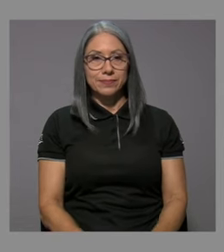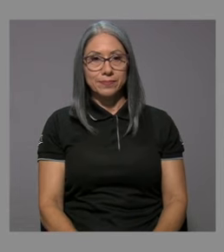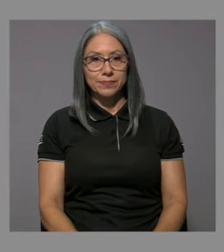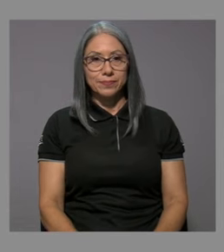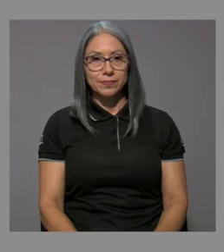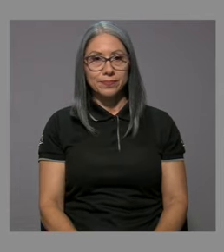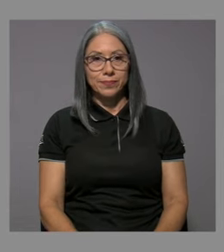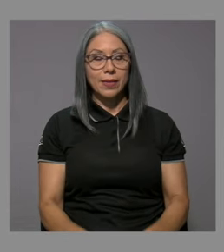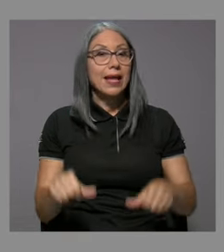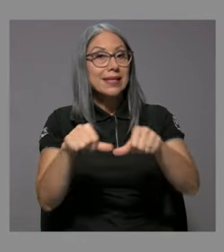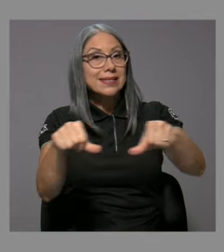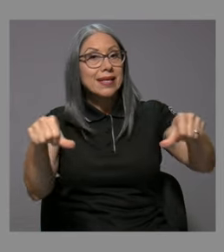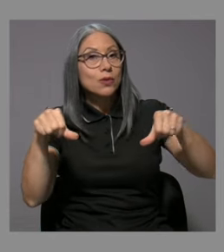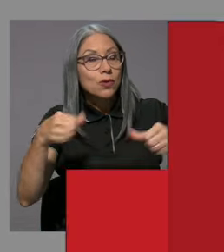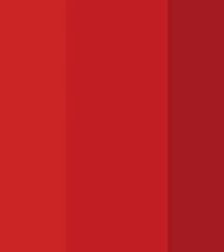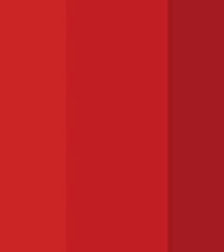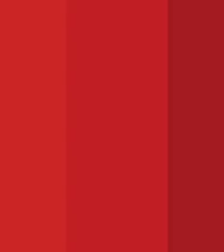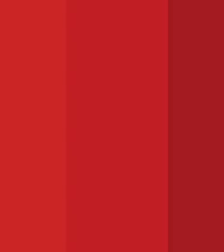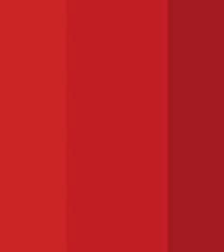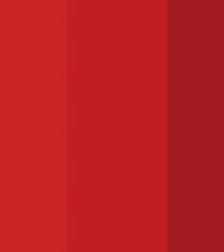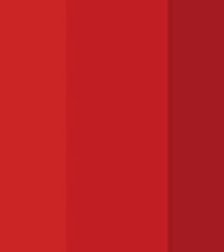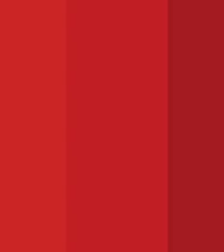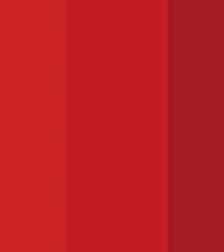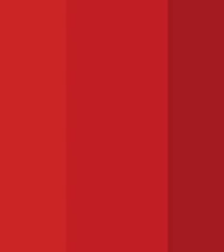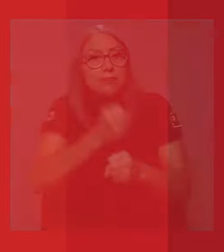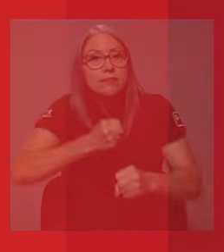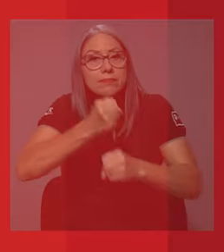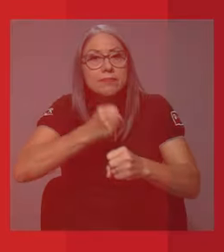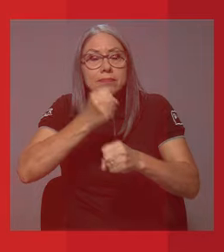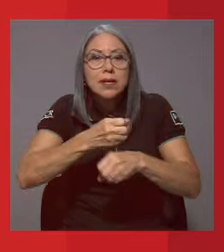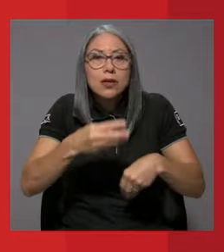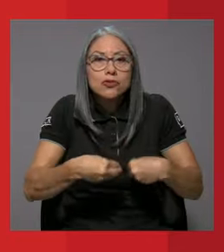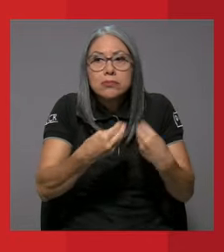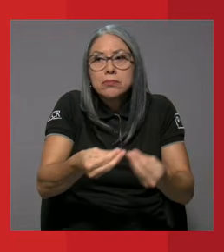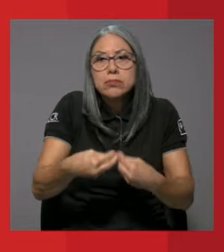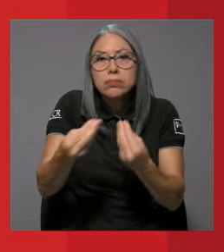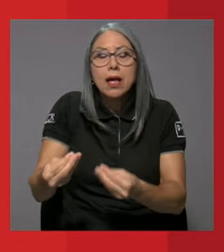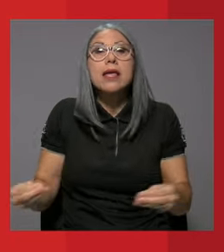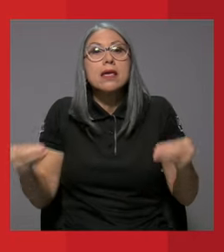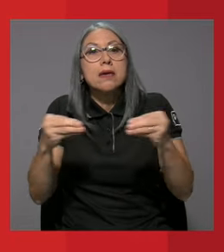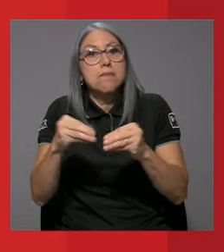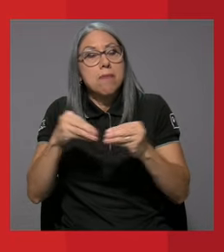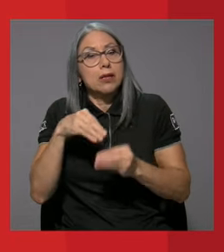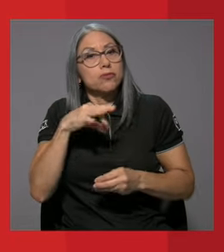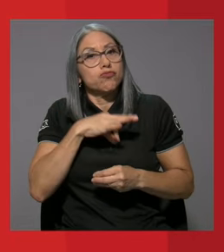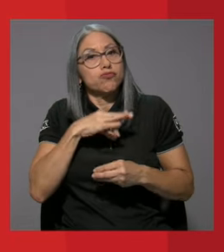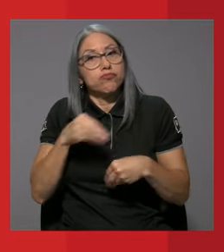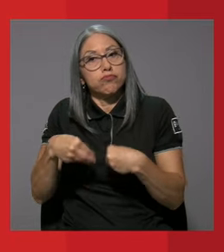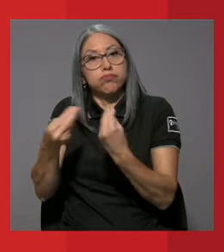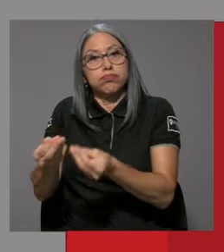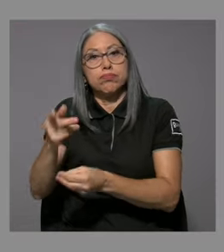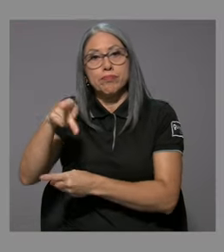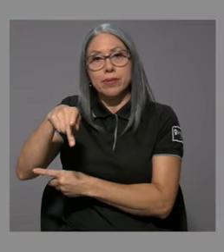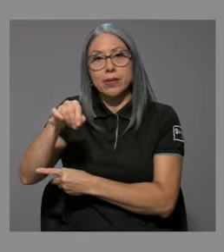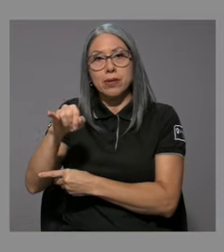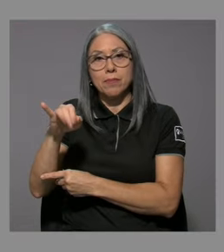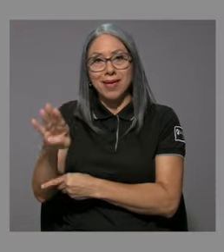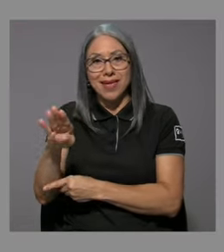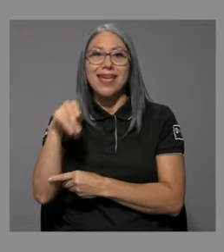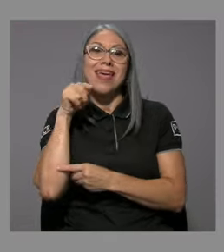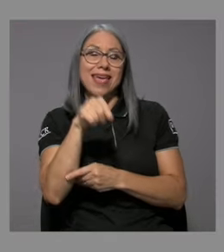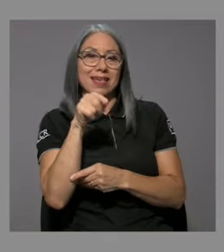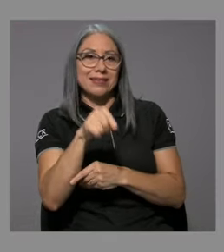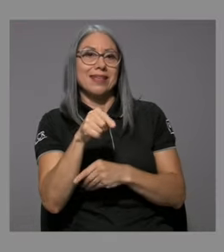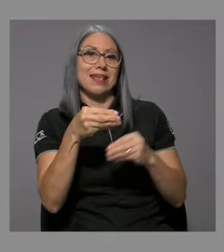de la Nación 2023. El sector de la economía que más empleos genera y más